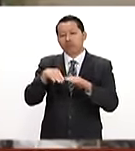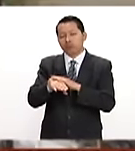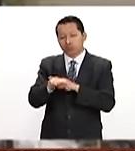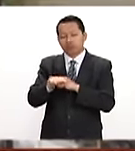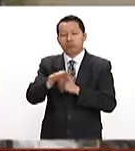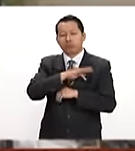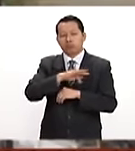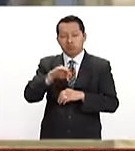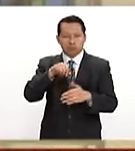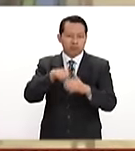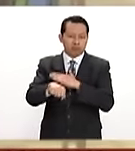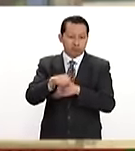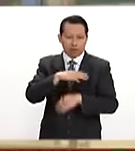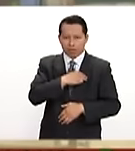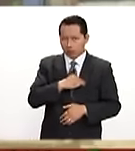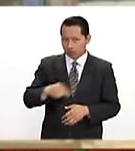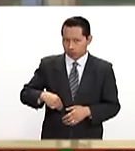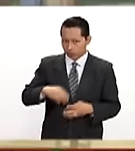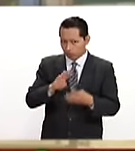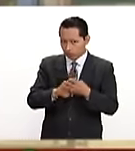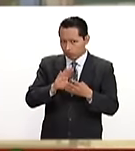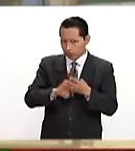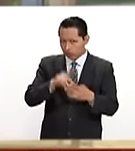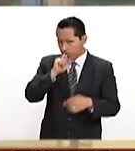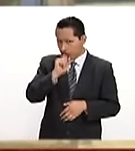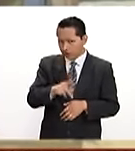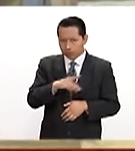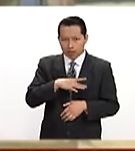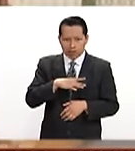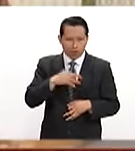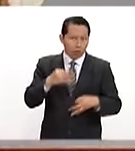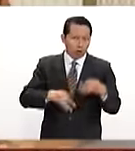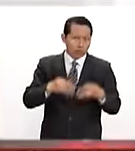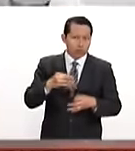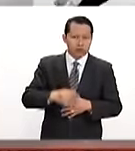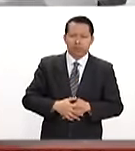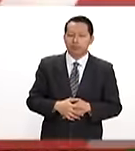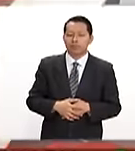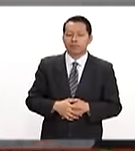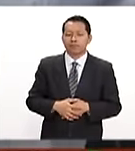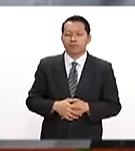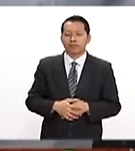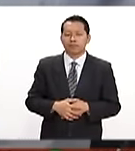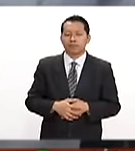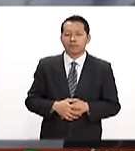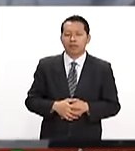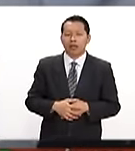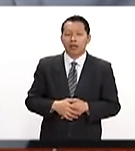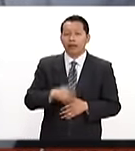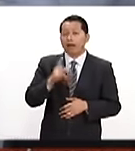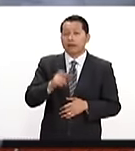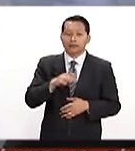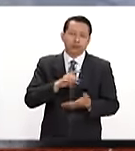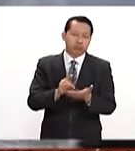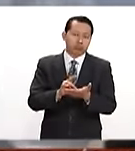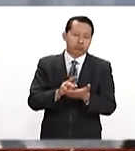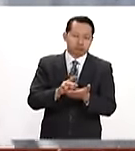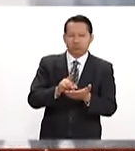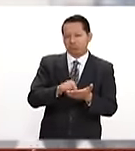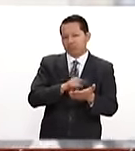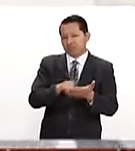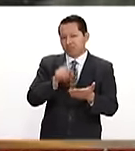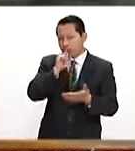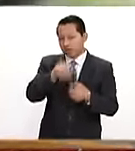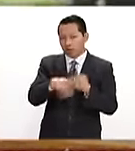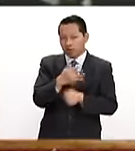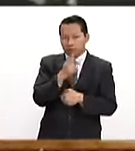de Readaptación Social del municipio, donde quedó a disposición del juez. Fueron suspendidos y detenidos 15